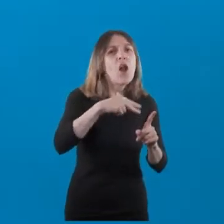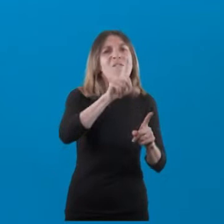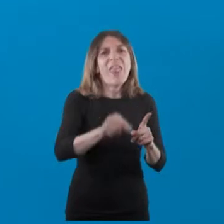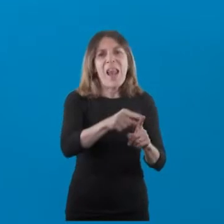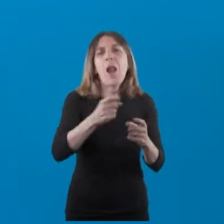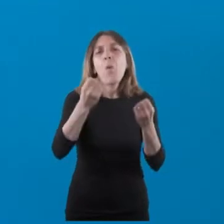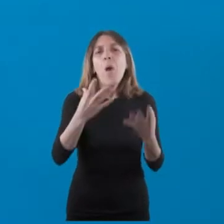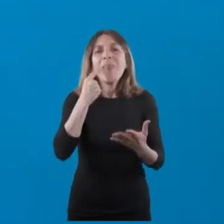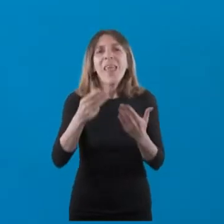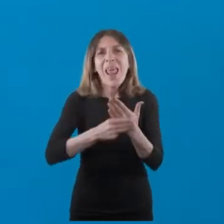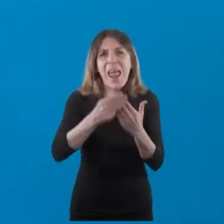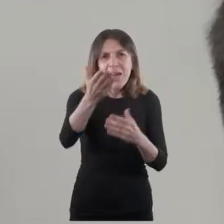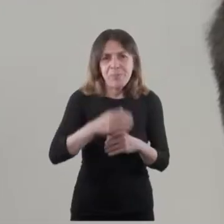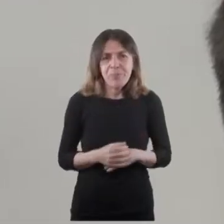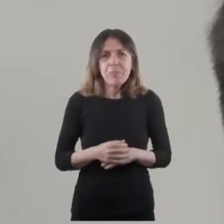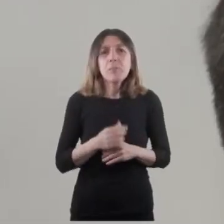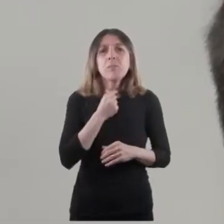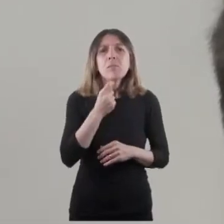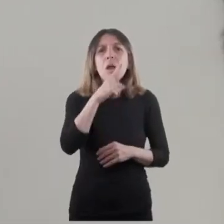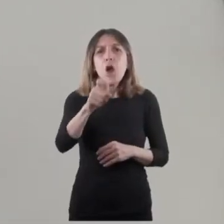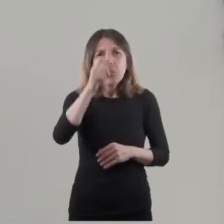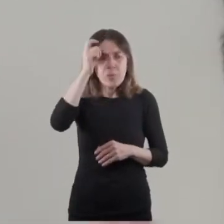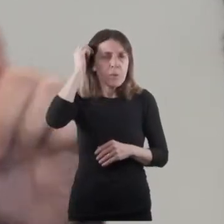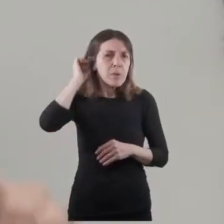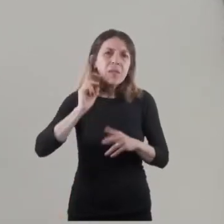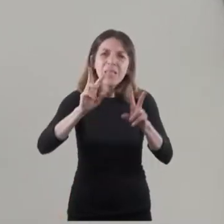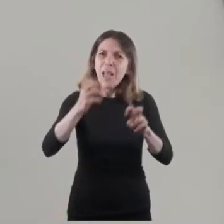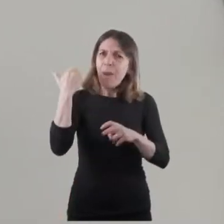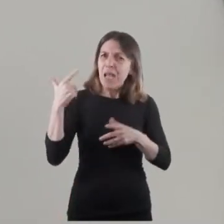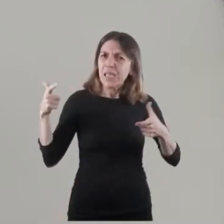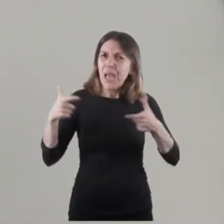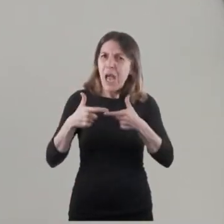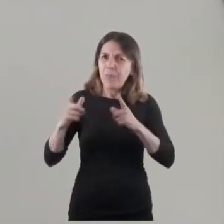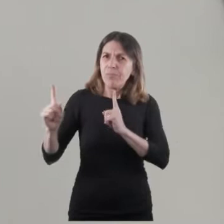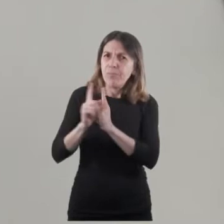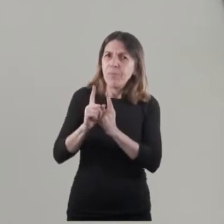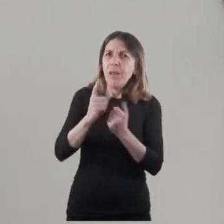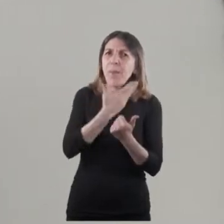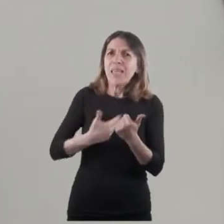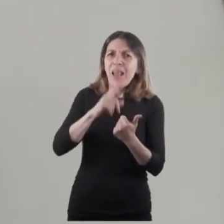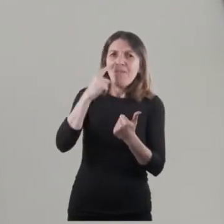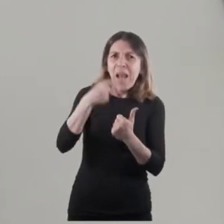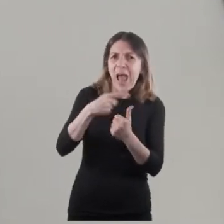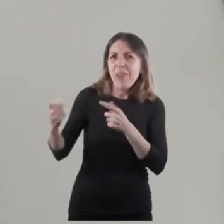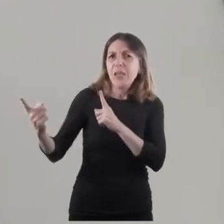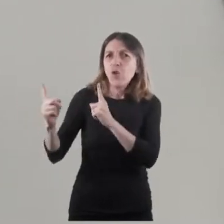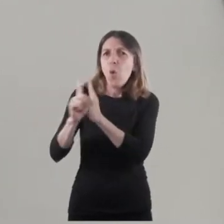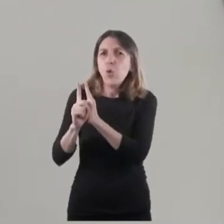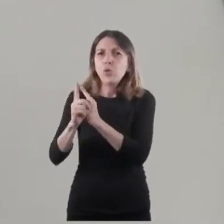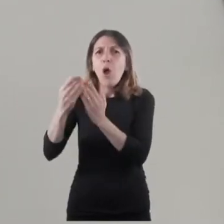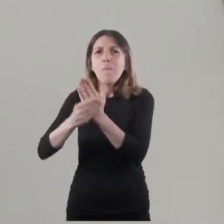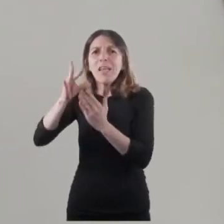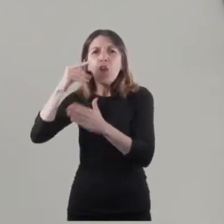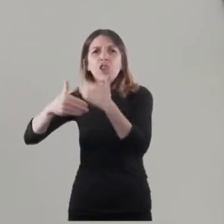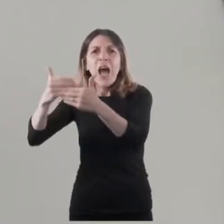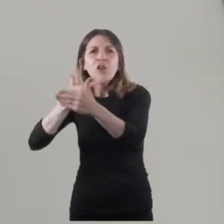portavoz. Buen día. Queríamos consultarle sobre un encuentro que hubo ayer entre el presidente Alberto Fernández junto al ministro de